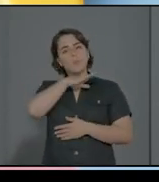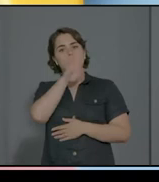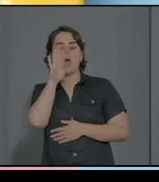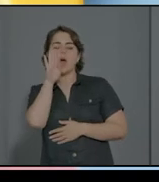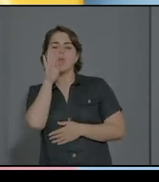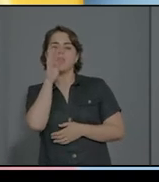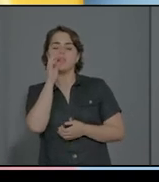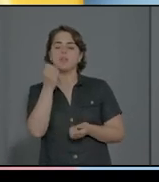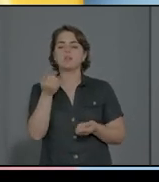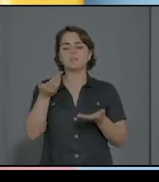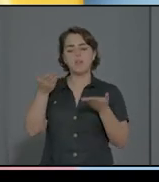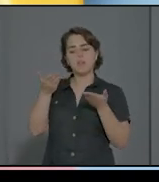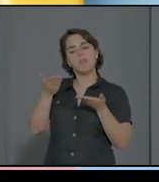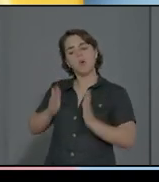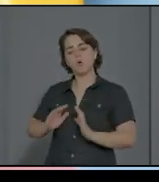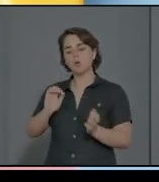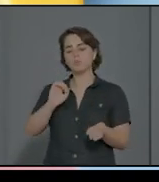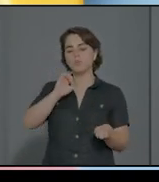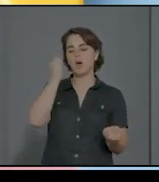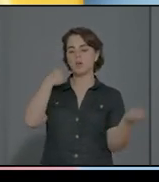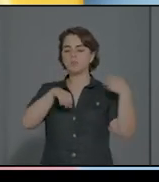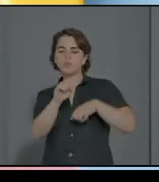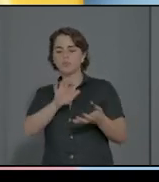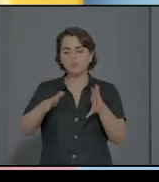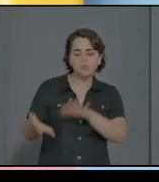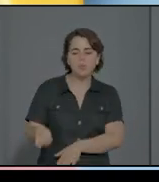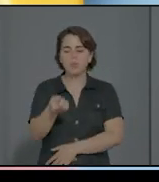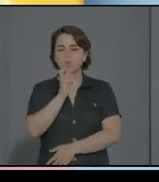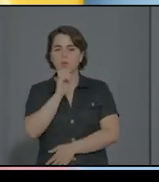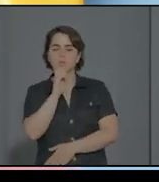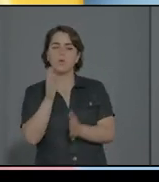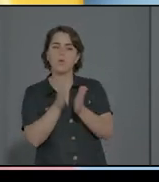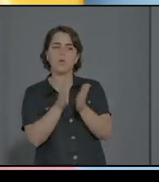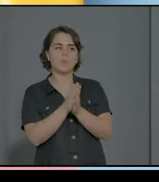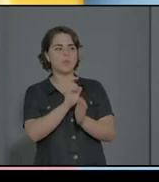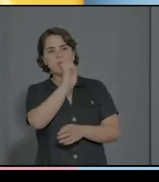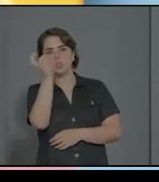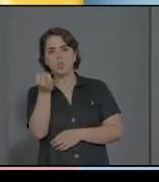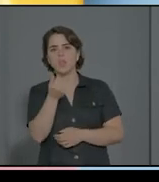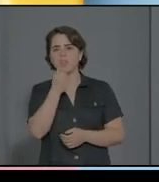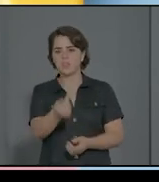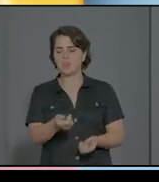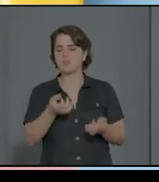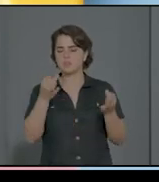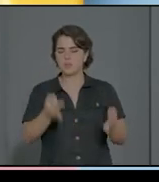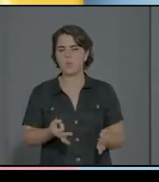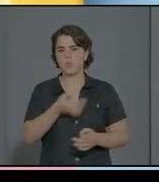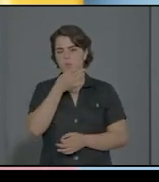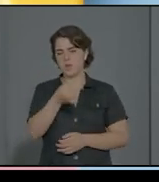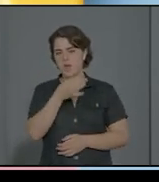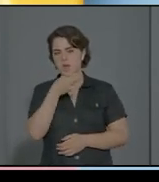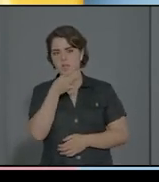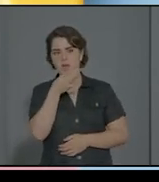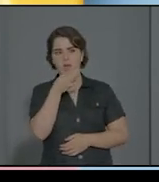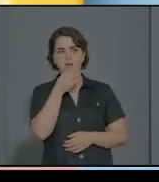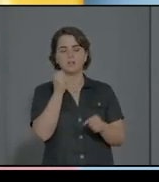Arianna, quizás os lo diga en la ponencia de la tarde. Ese mismo trabajo lo llevamos a cabo con